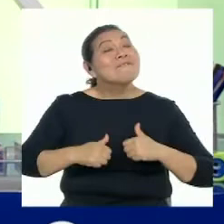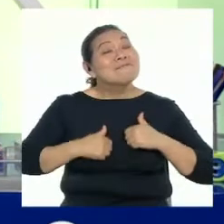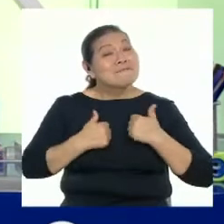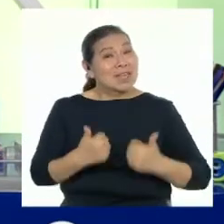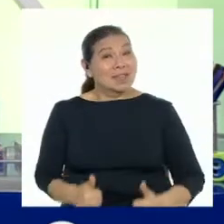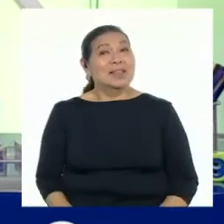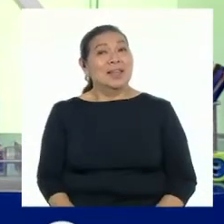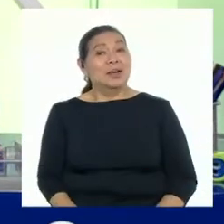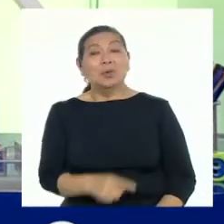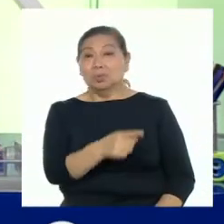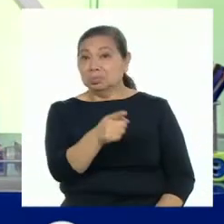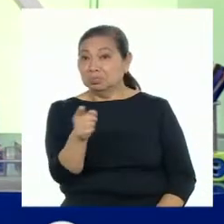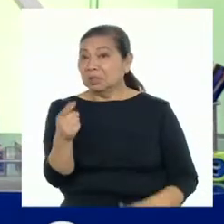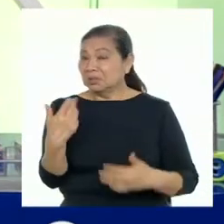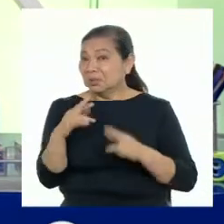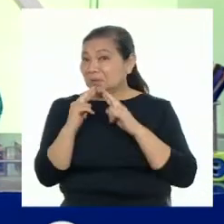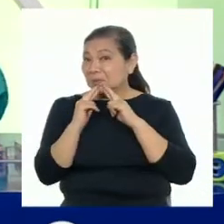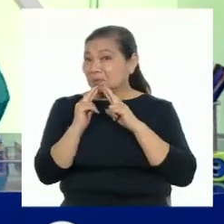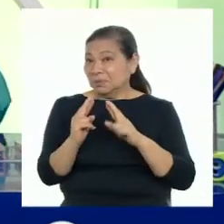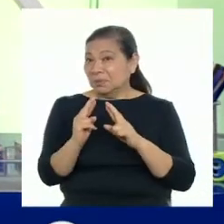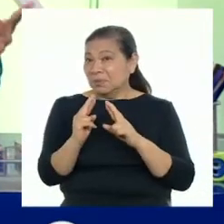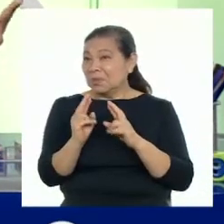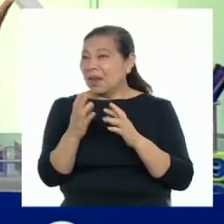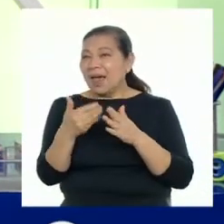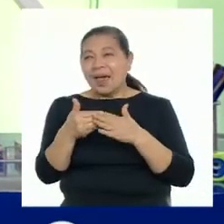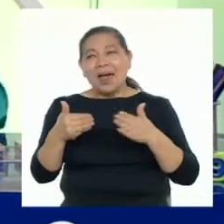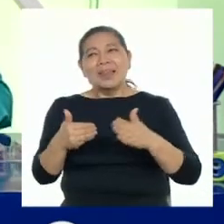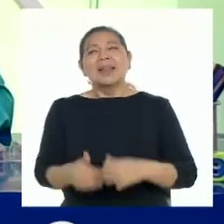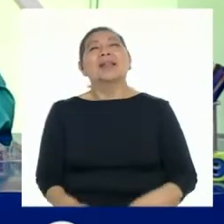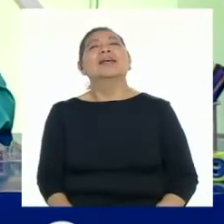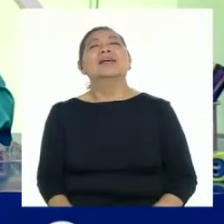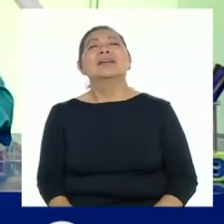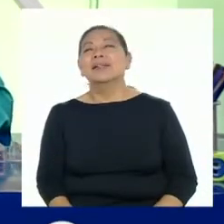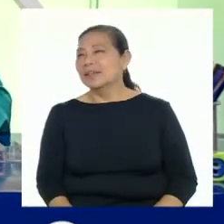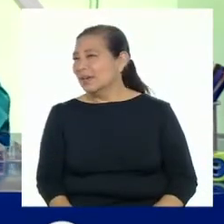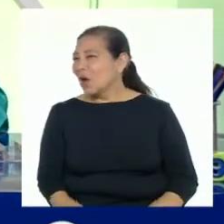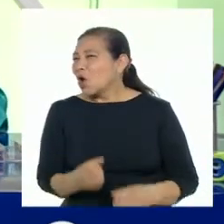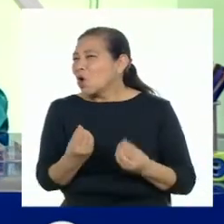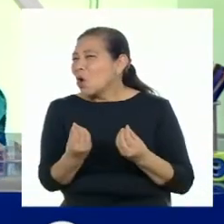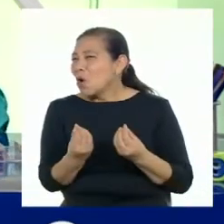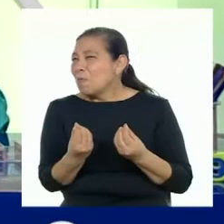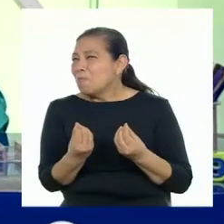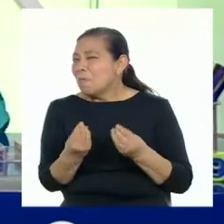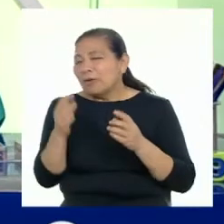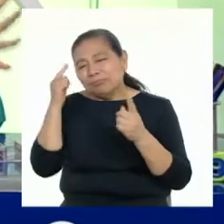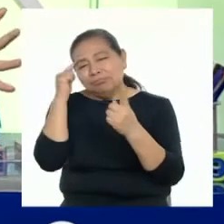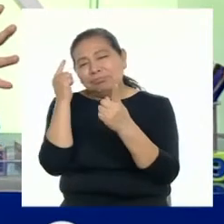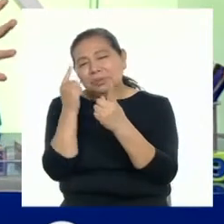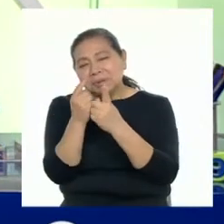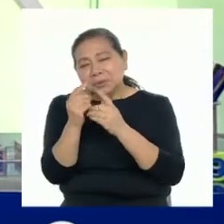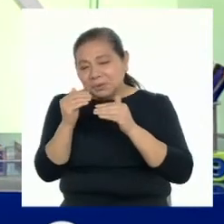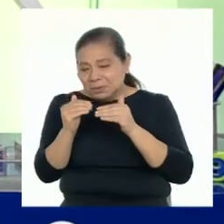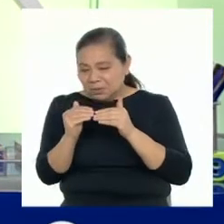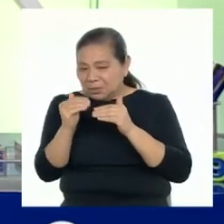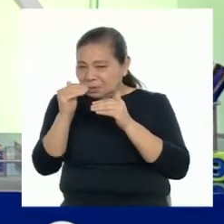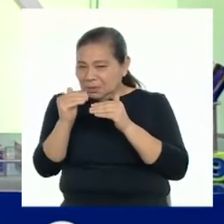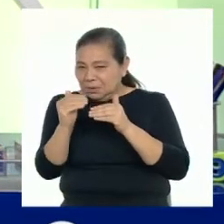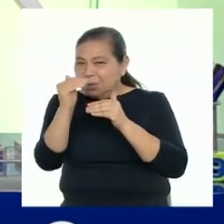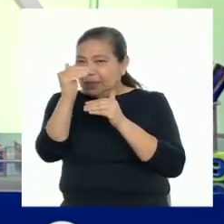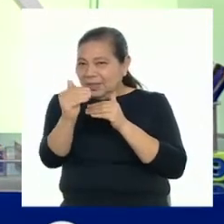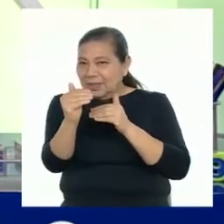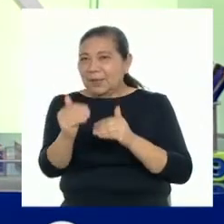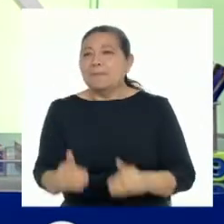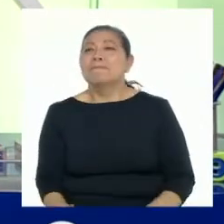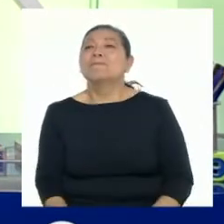Tengo entendido que ustedes ya resolvieron el reto del programa anterior, que consistía en elaborar un gráfico con sus metas a mediano y largo plazo.